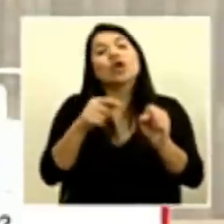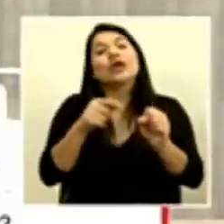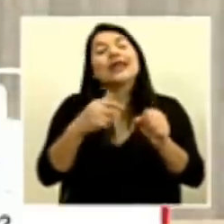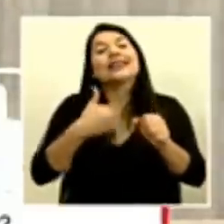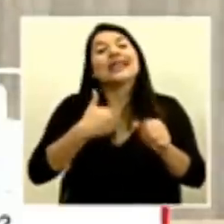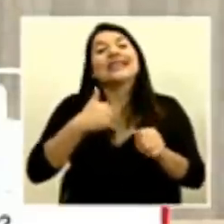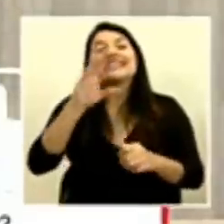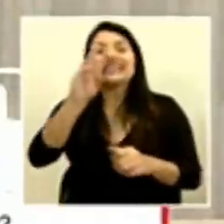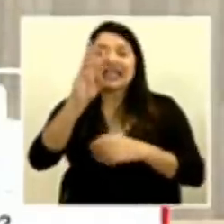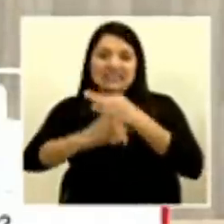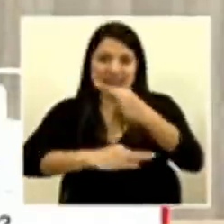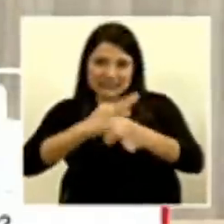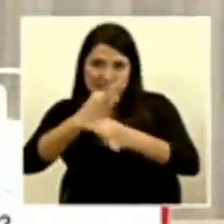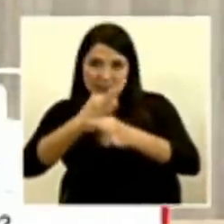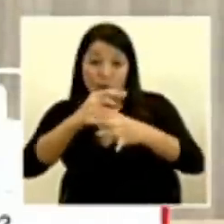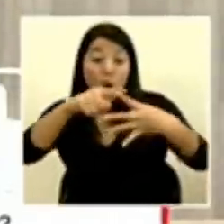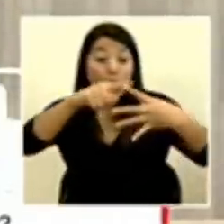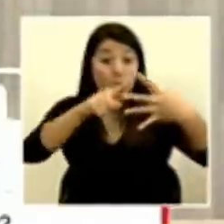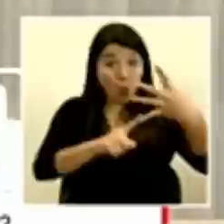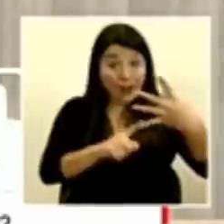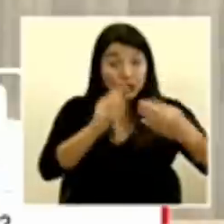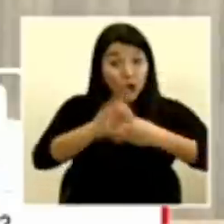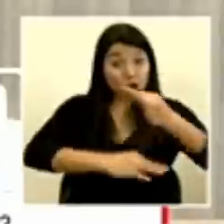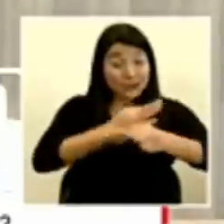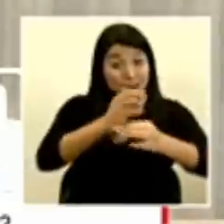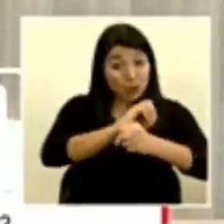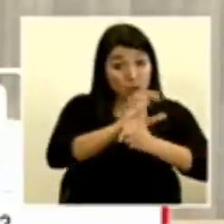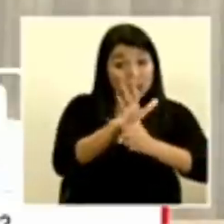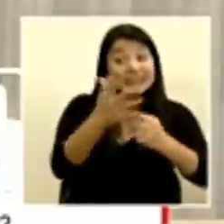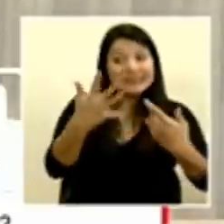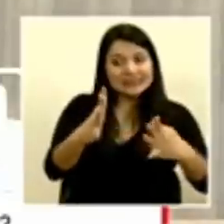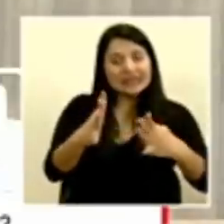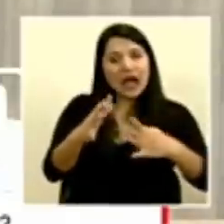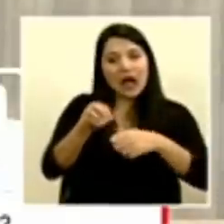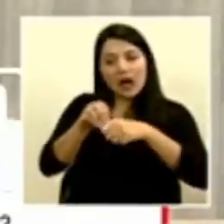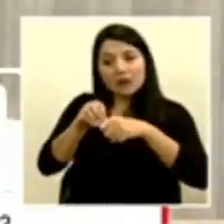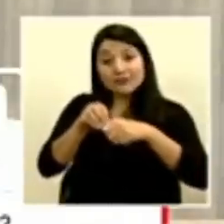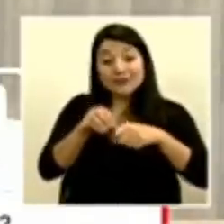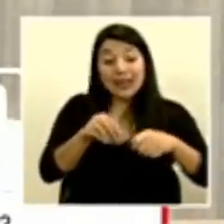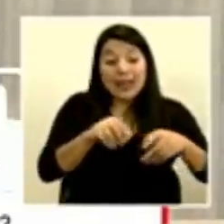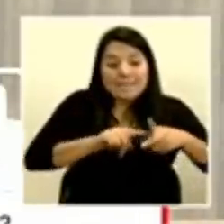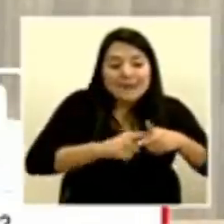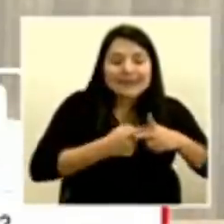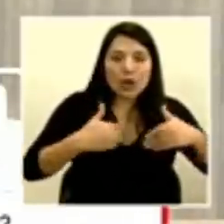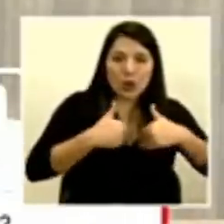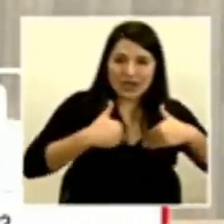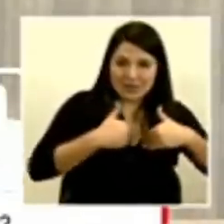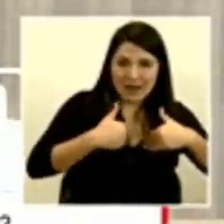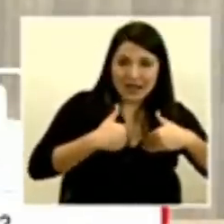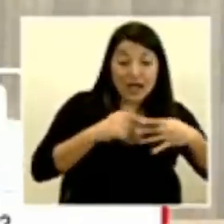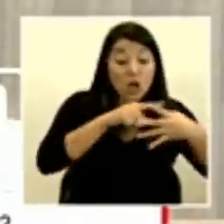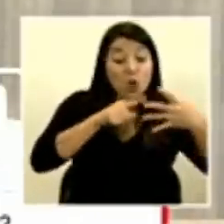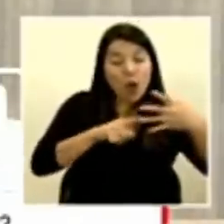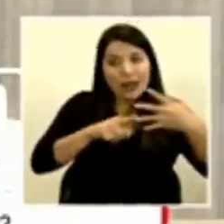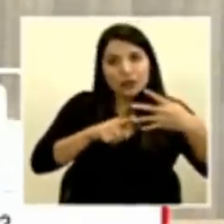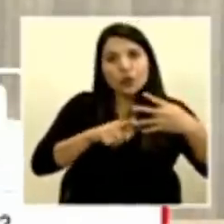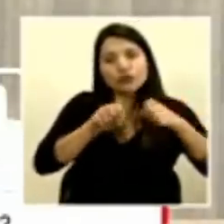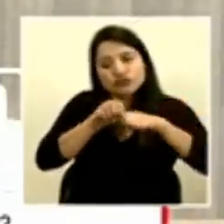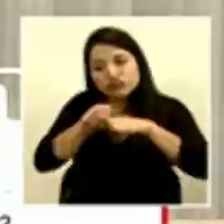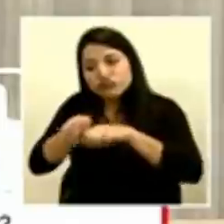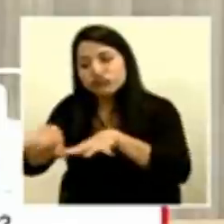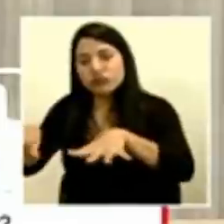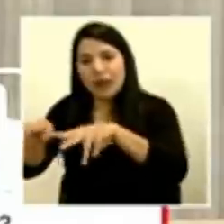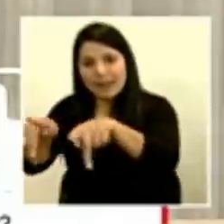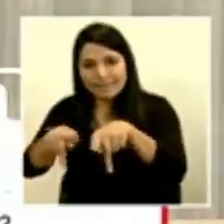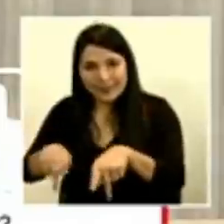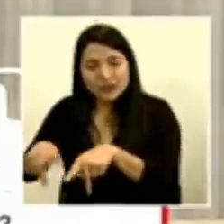producen enfermedades como el refrío común, que muchas veces usted o yo hemos experimentado, y dos más que producen cuadros incluso más severos que